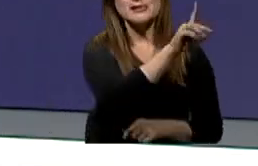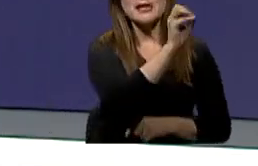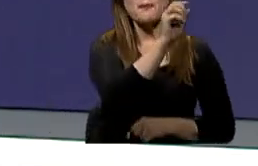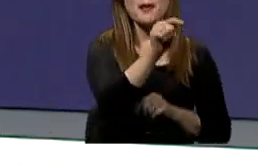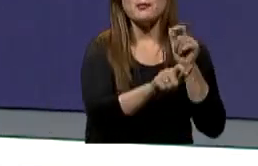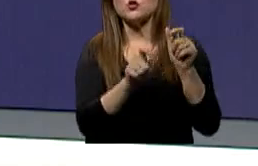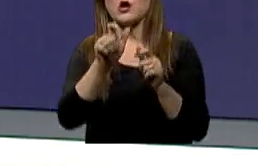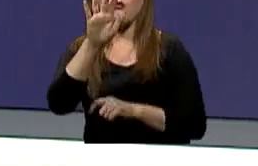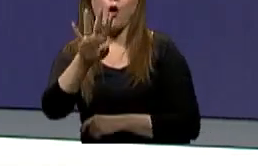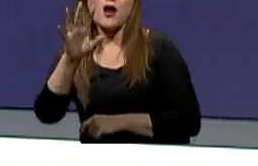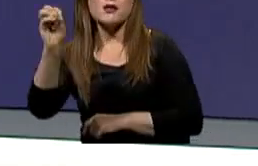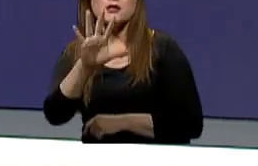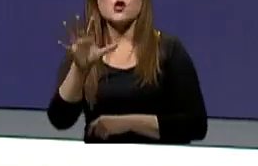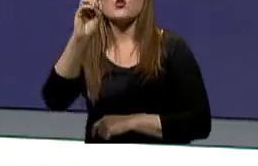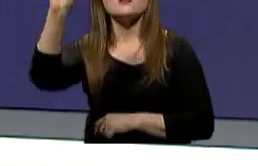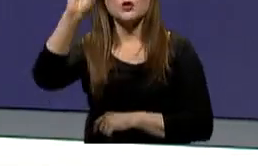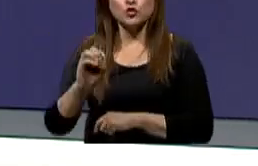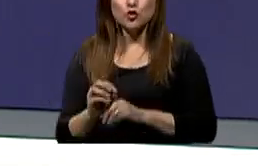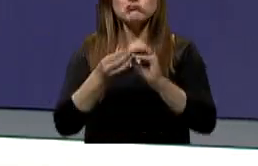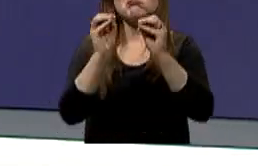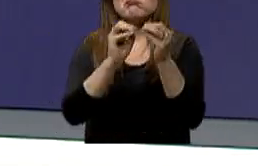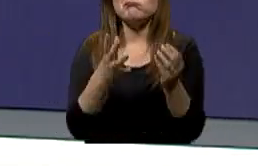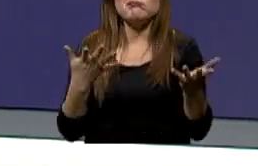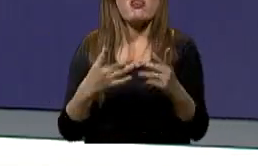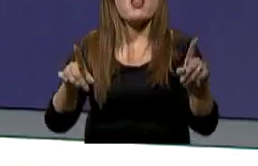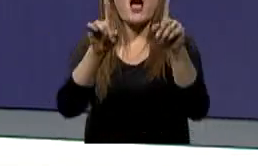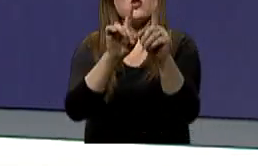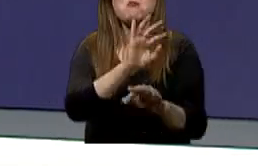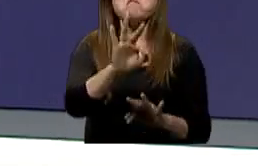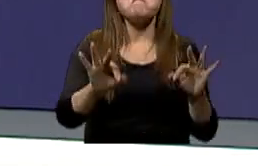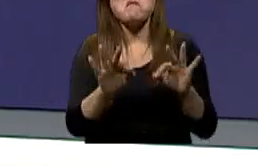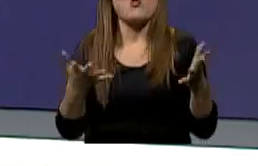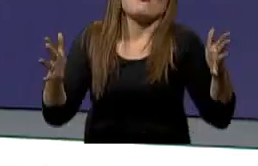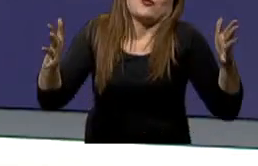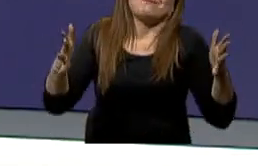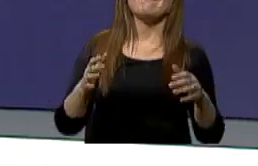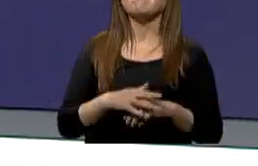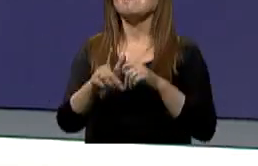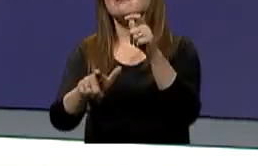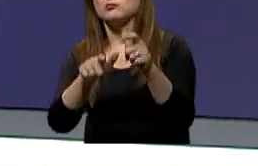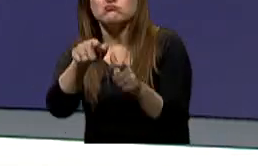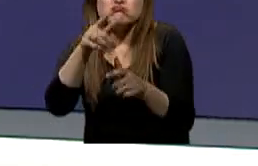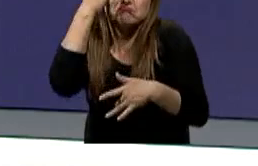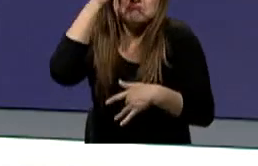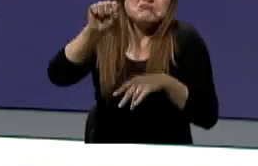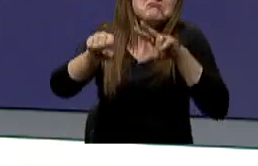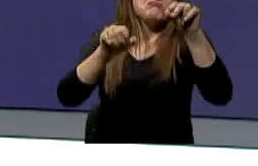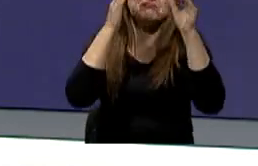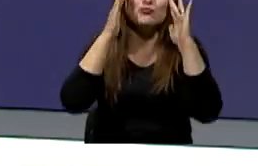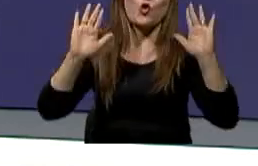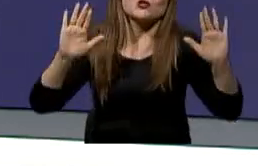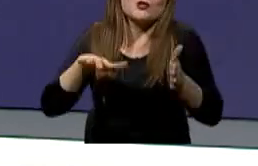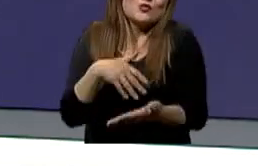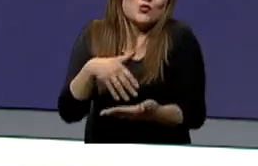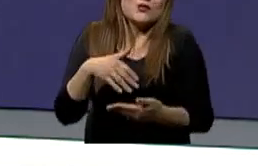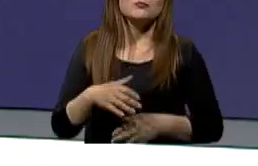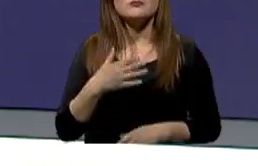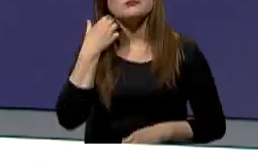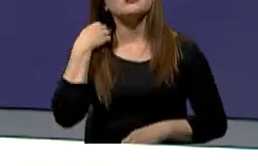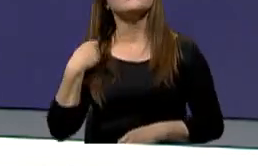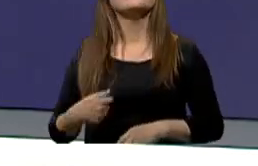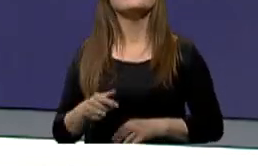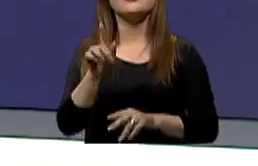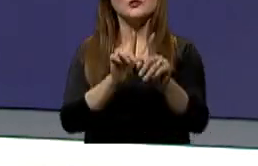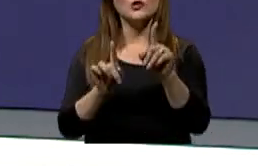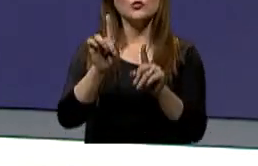personas. Sin embargo, este número exacto pues no se conoce porque hay personas que no se sabe si es que la tienen o no. Vean ustedes que el